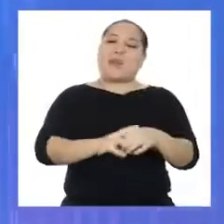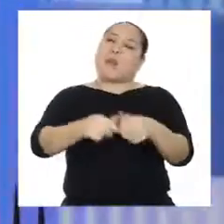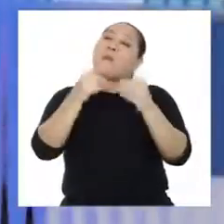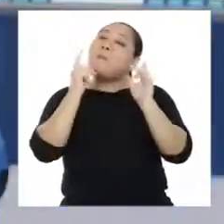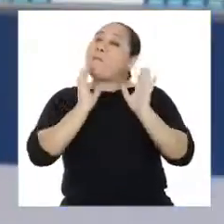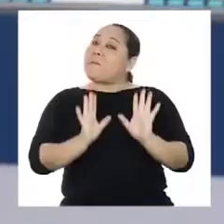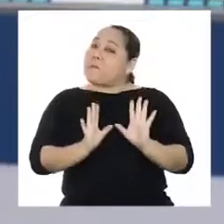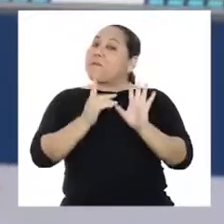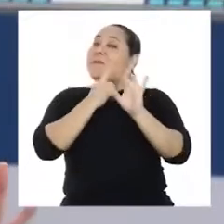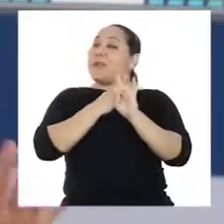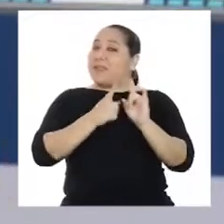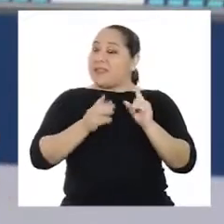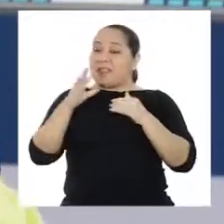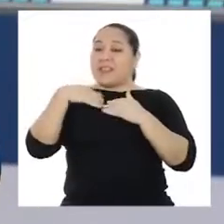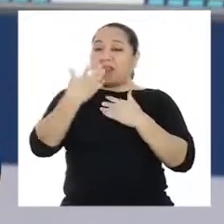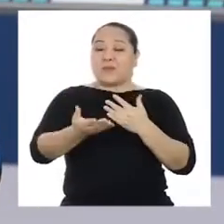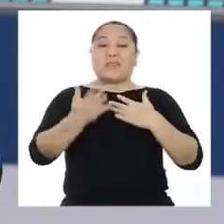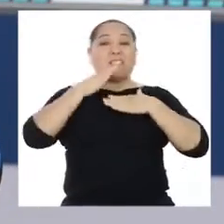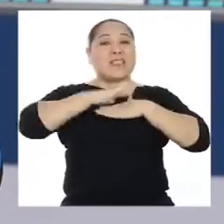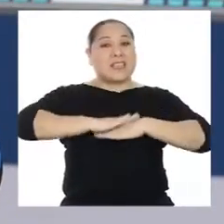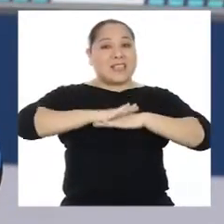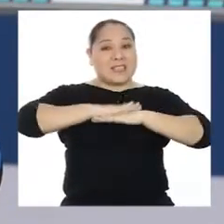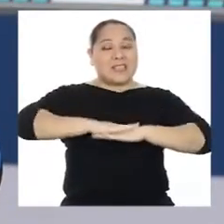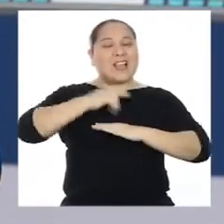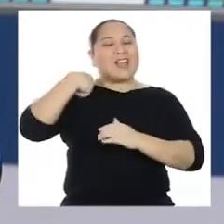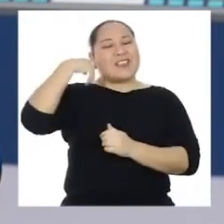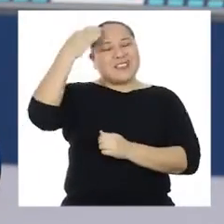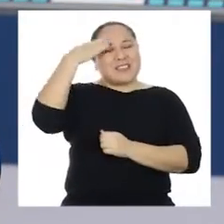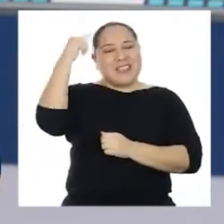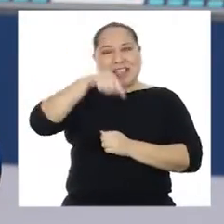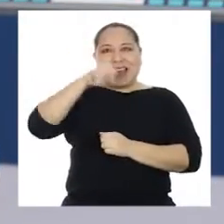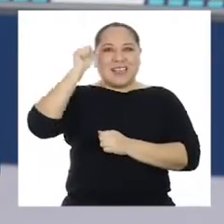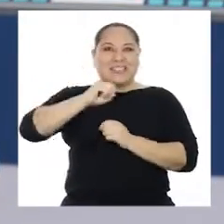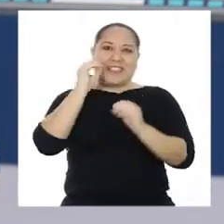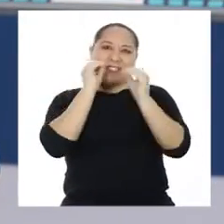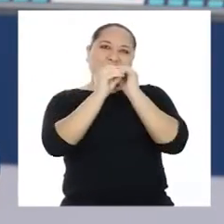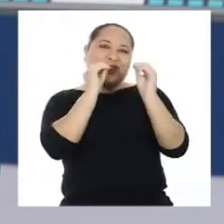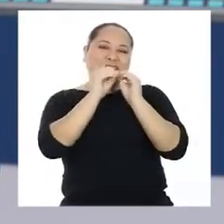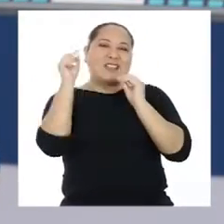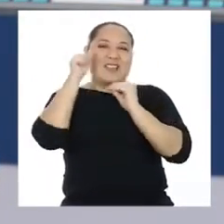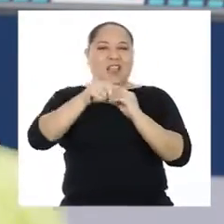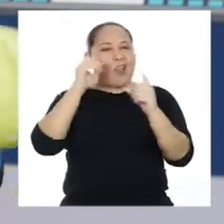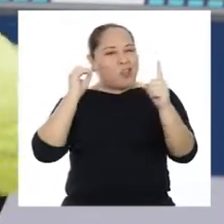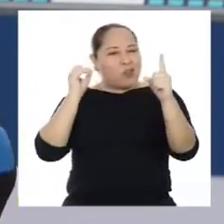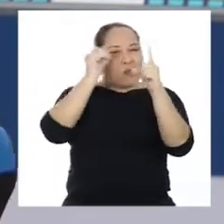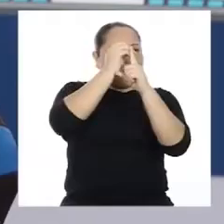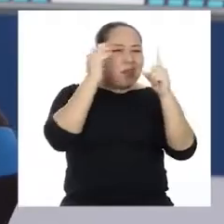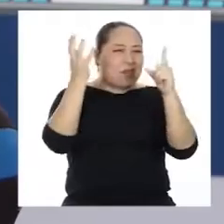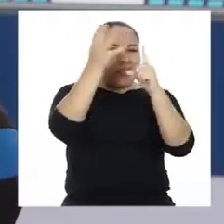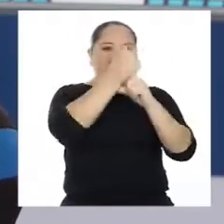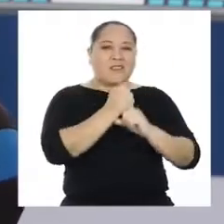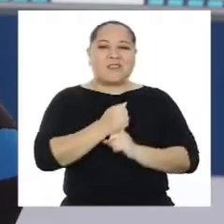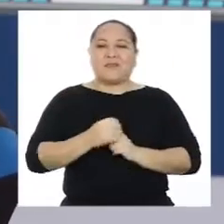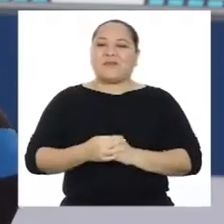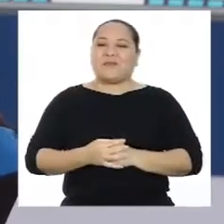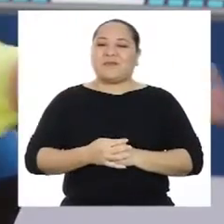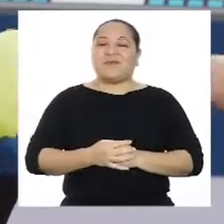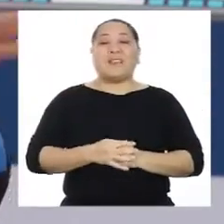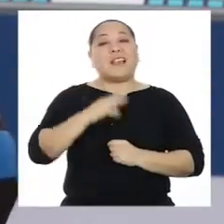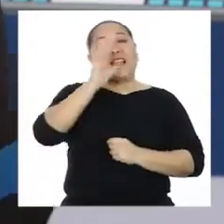¡Pero después del descanso estoy segura de que resolverán el desafío!